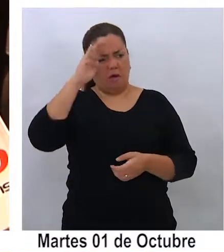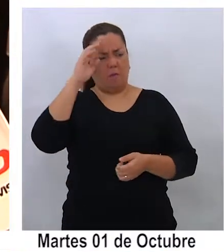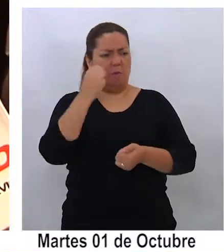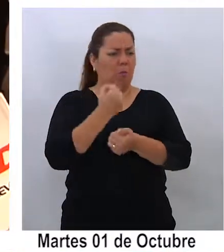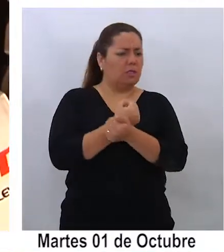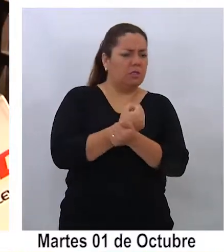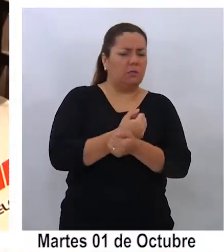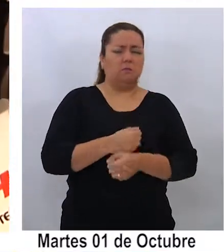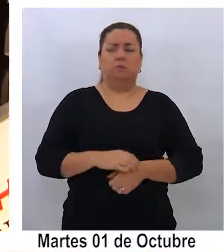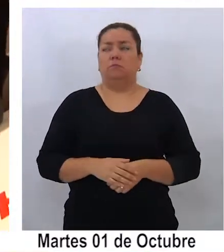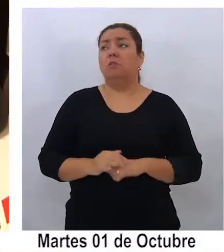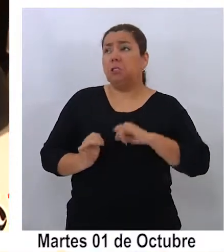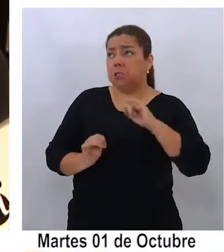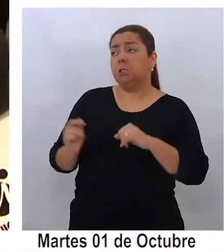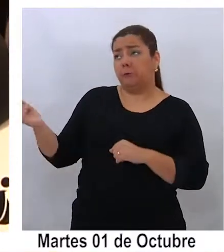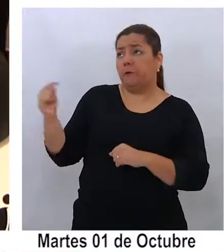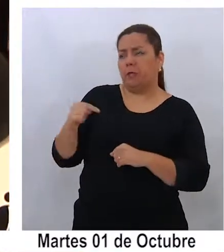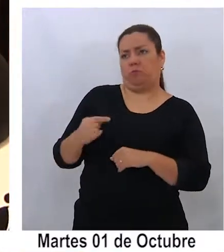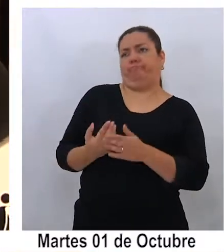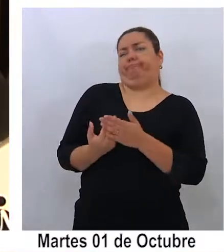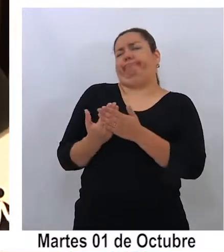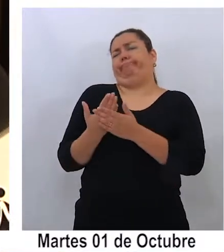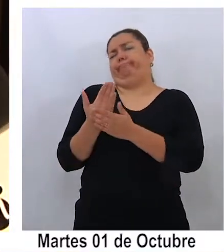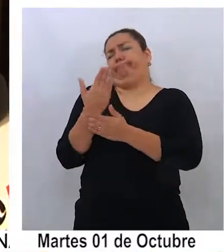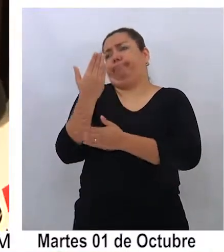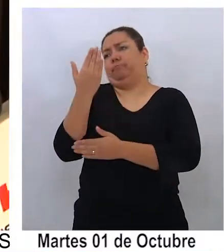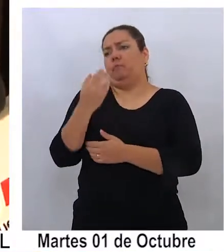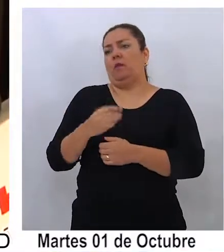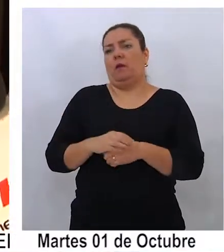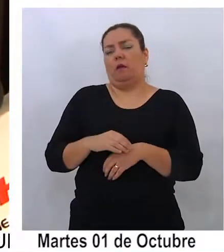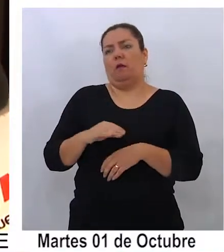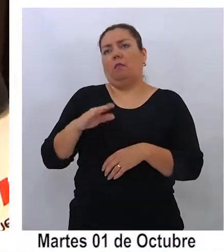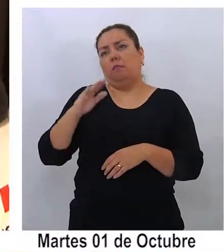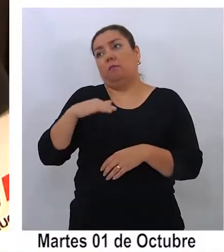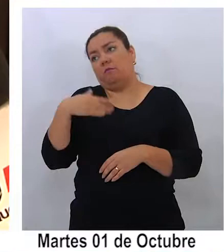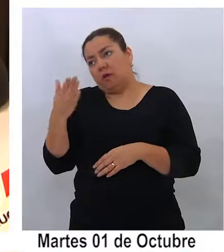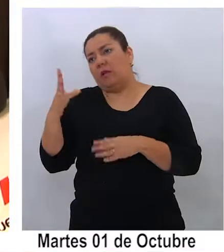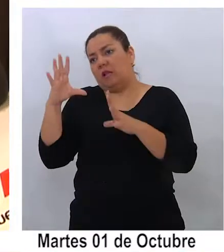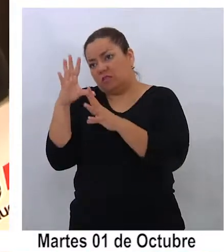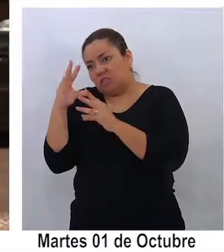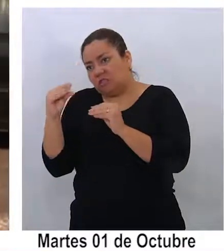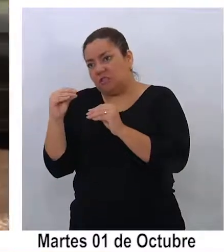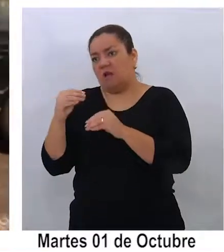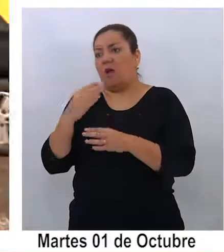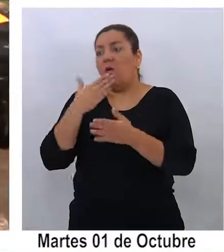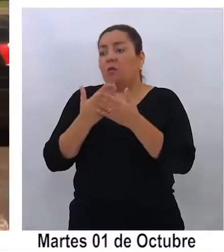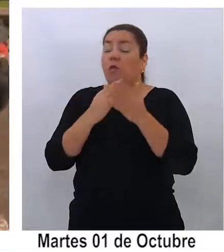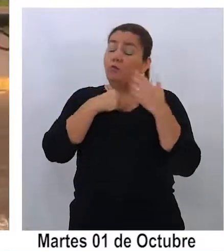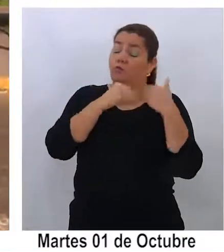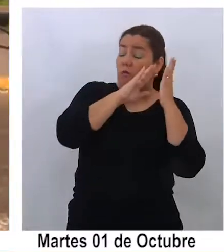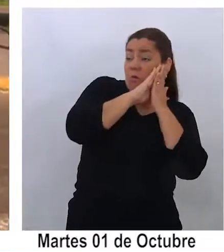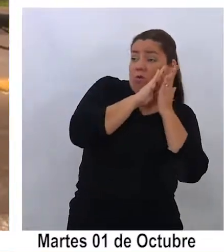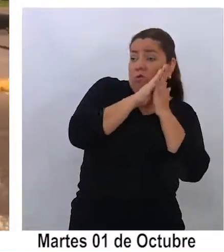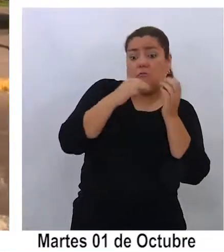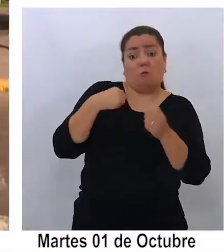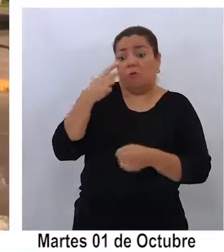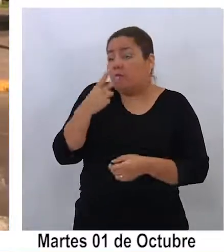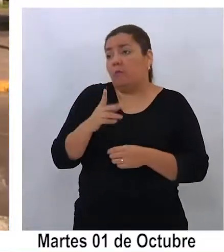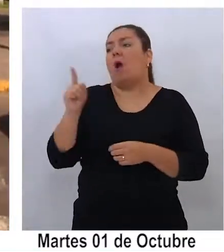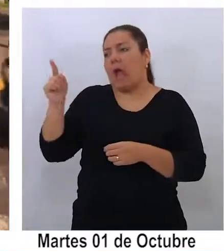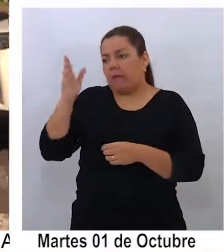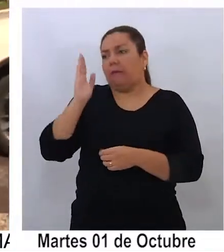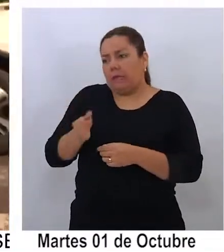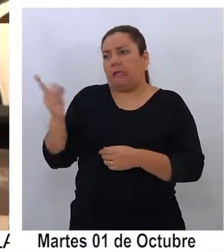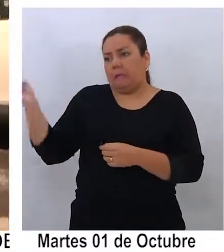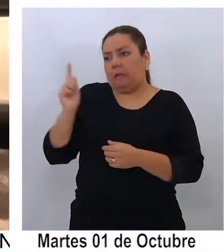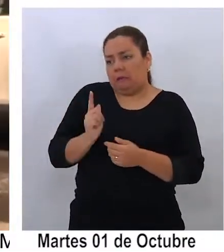Sí pasa, pero pasa muy temprano. También de pasar un poquito más tardecito, cuando ya estamos acostaditos. En relación a